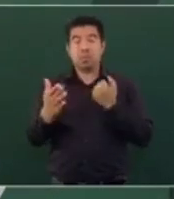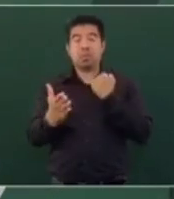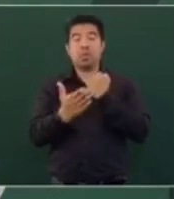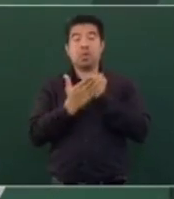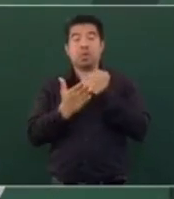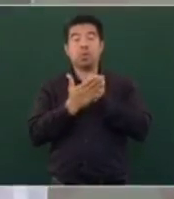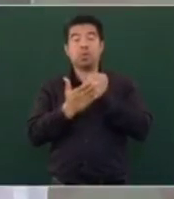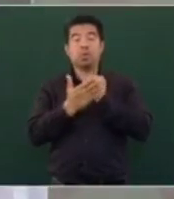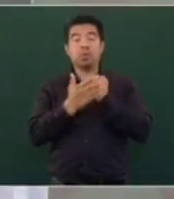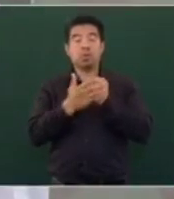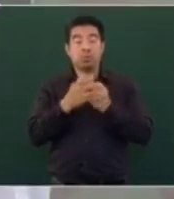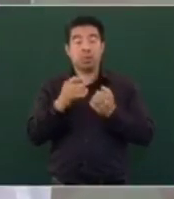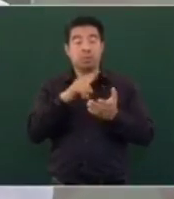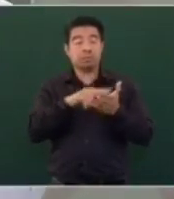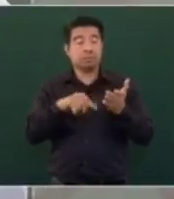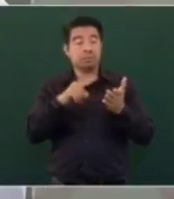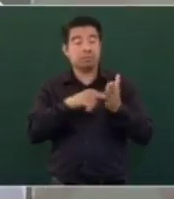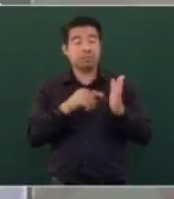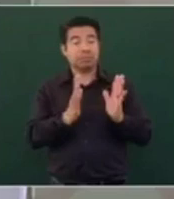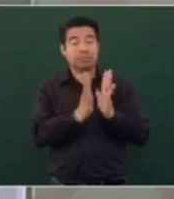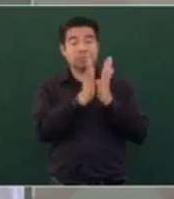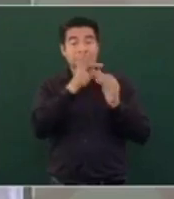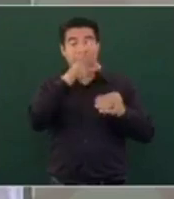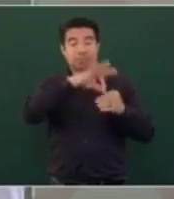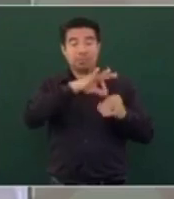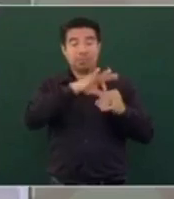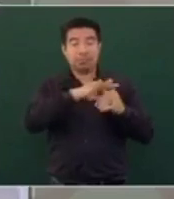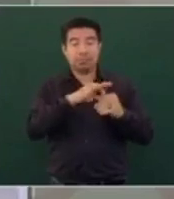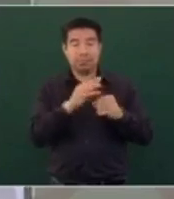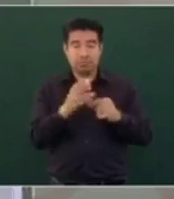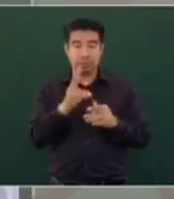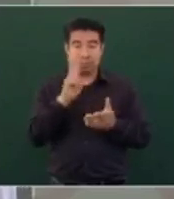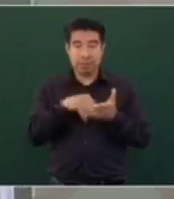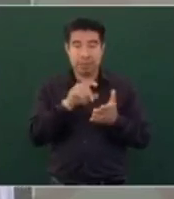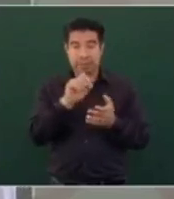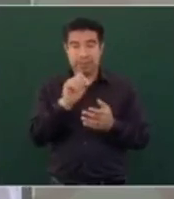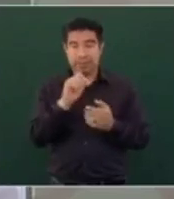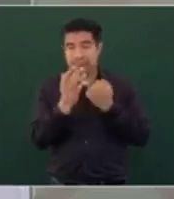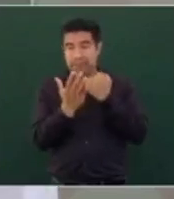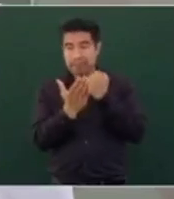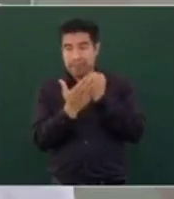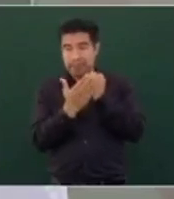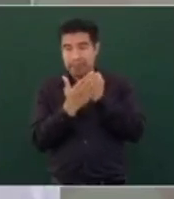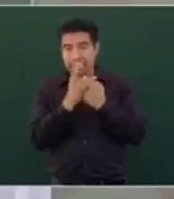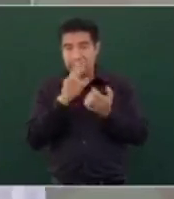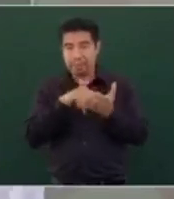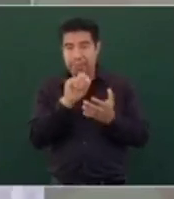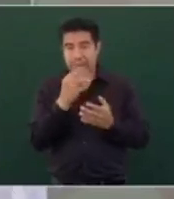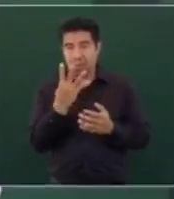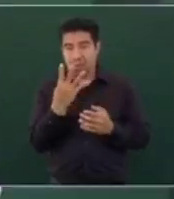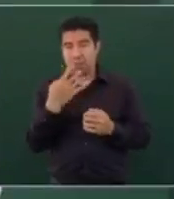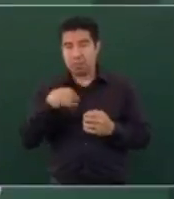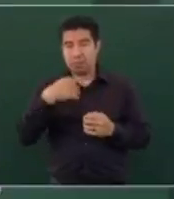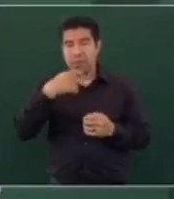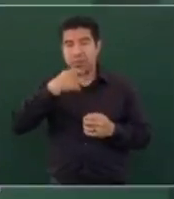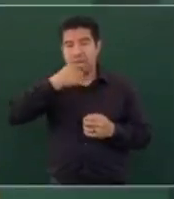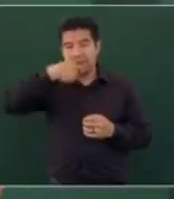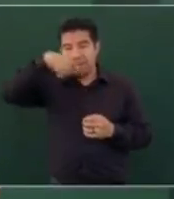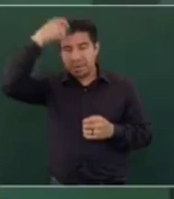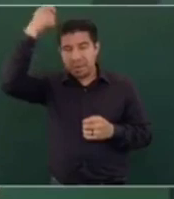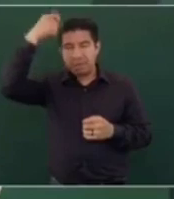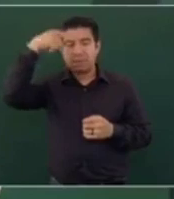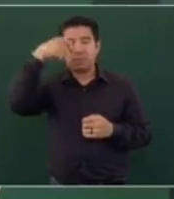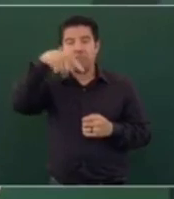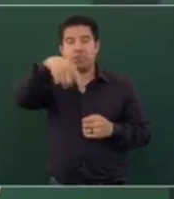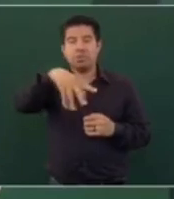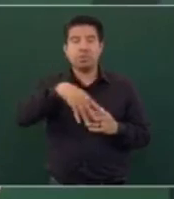de los candidatos y en especial del candidato a